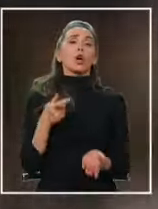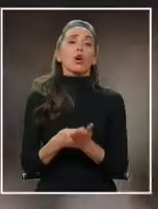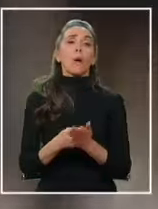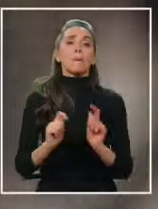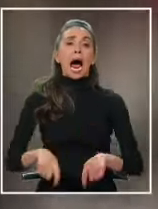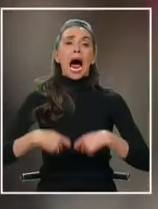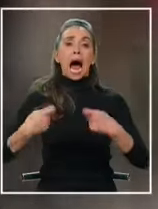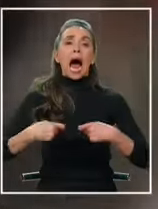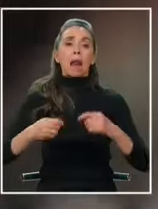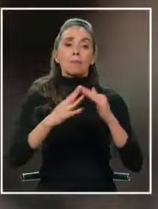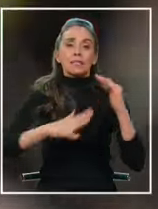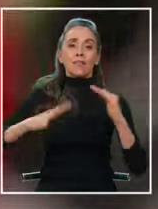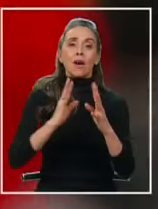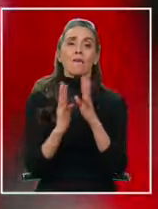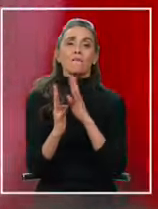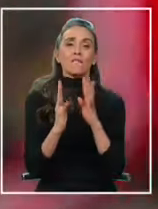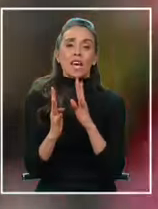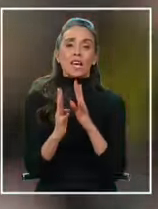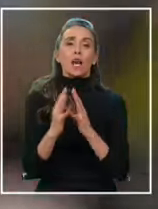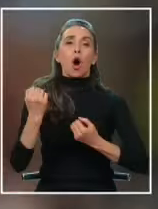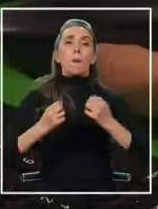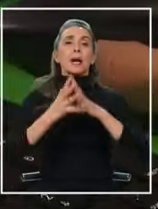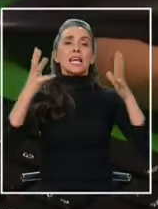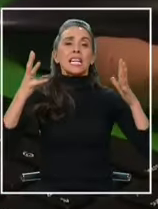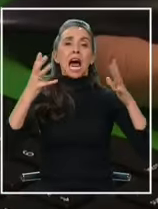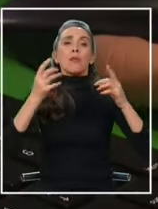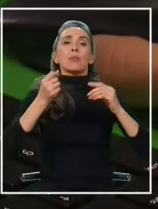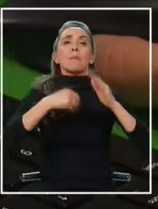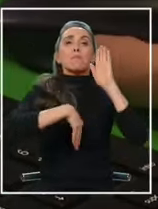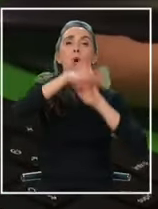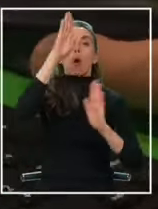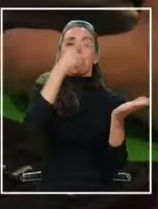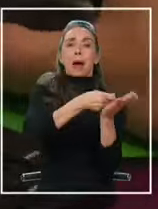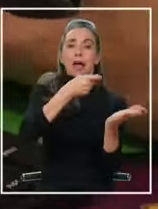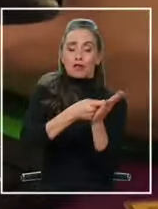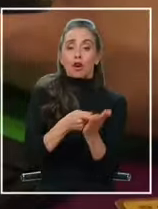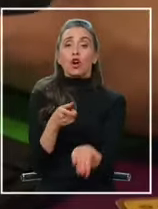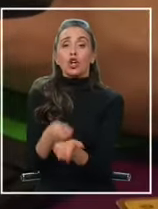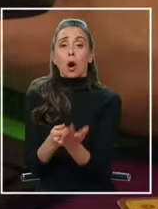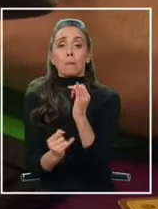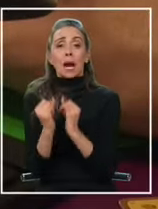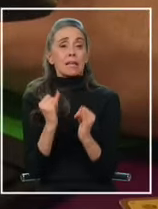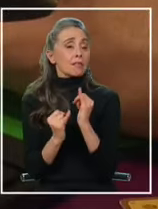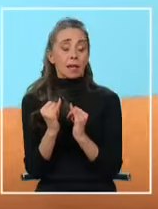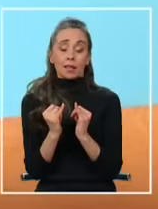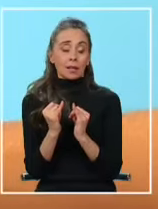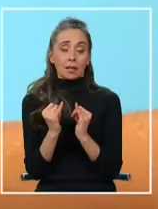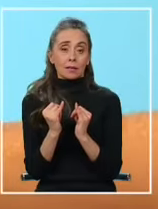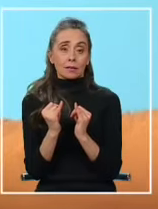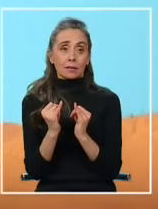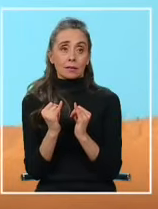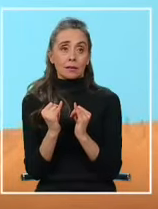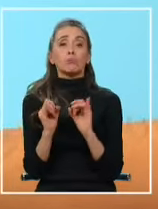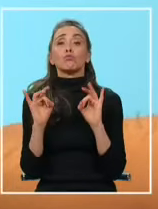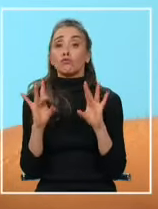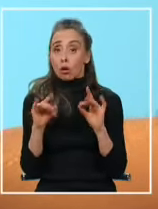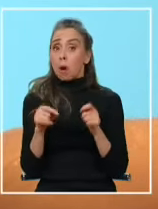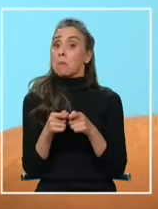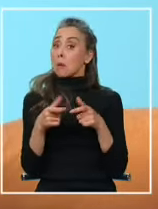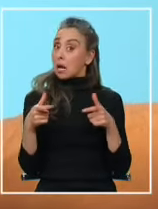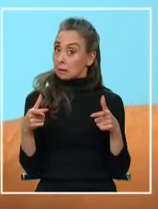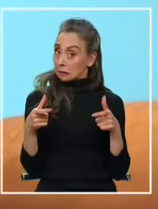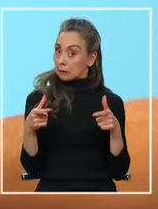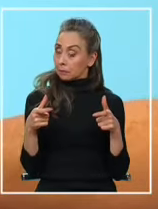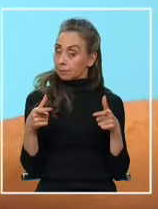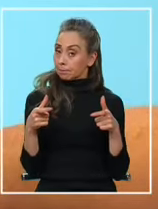por los almacenes ferias libres o distribuidoras En tanto las compras por internet definitivamente llegaron para quedarse